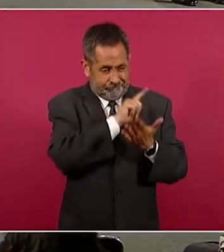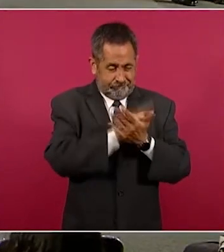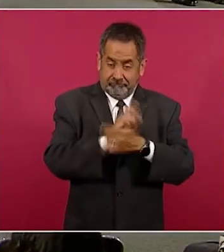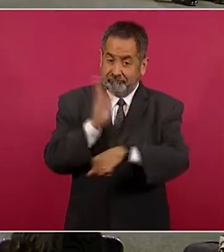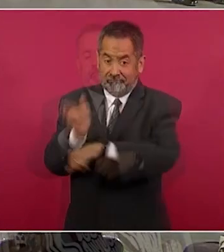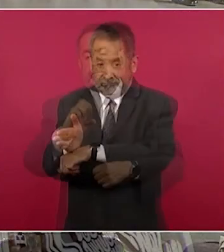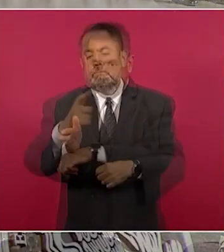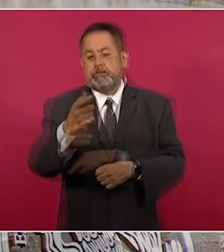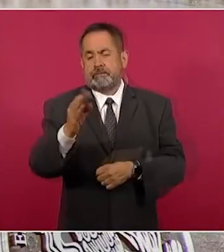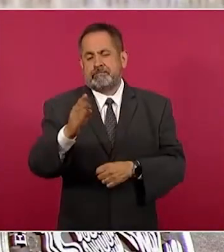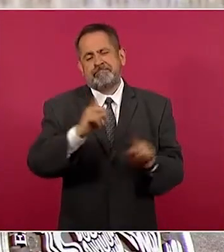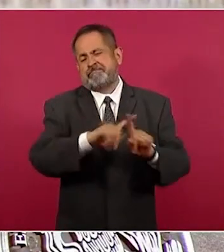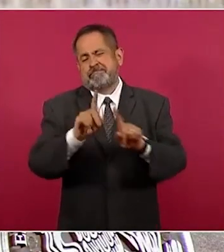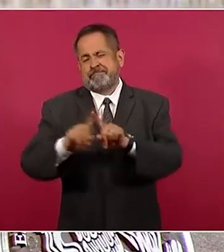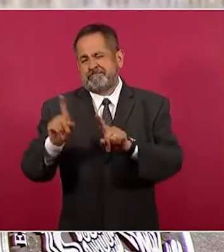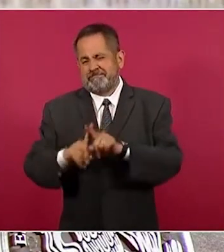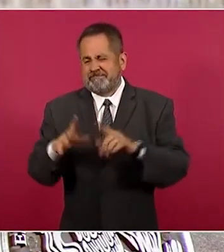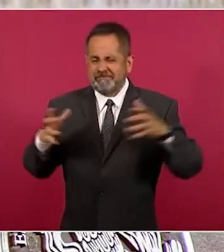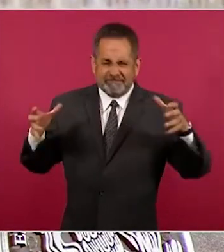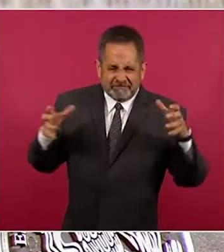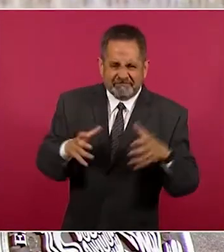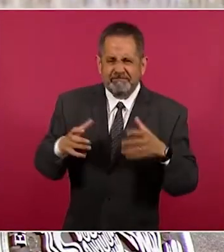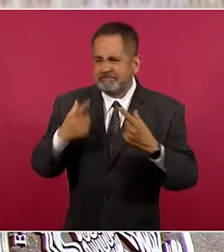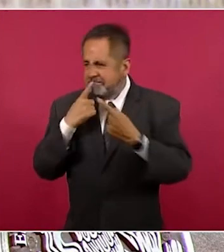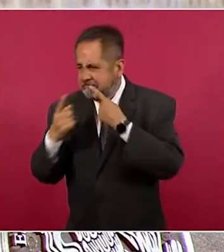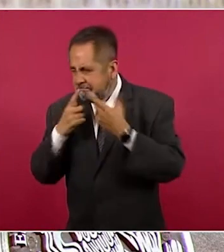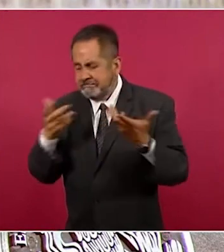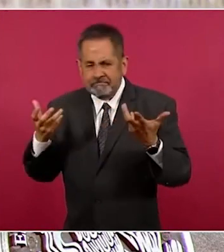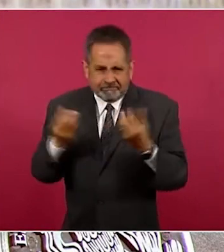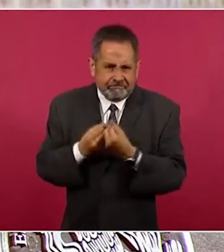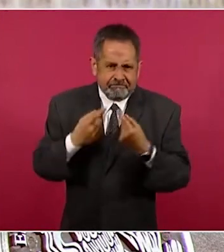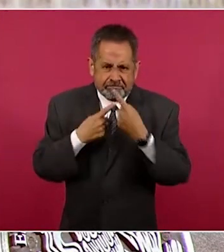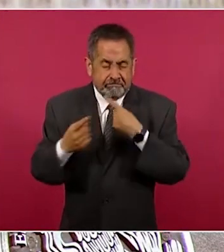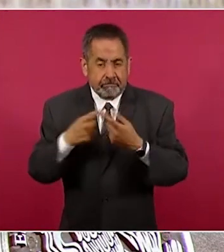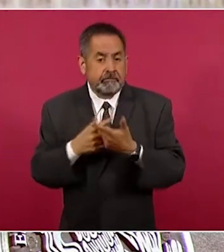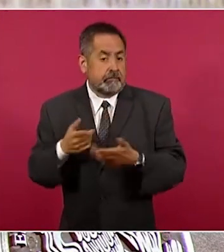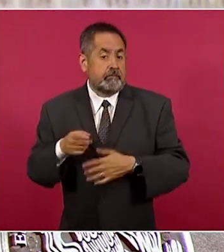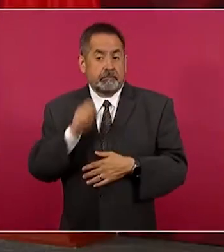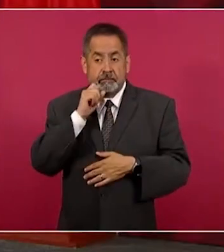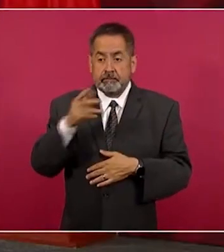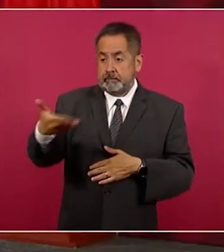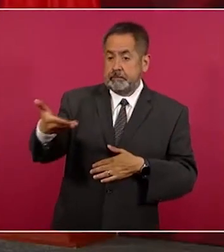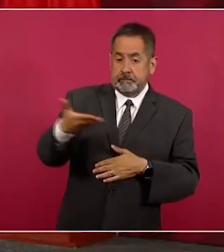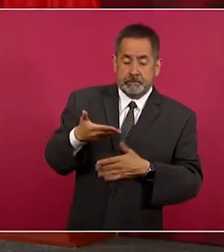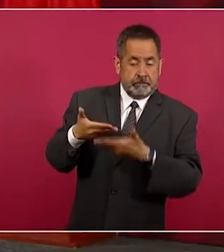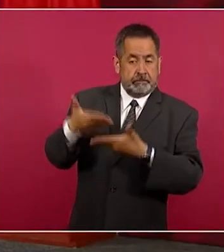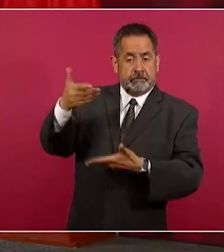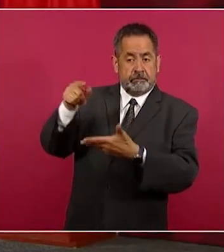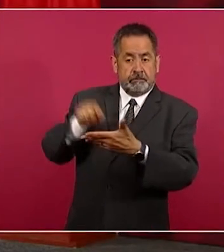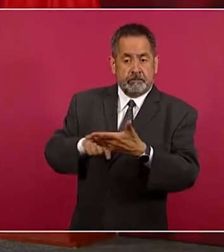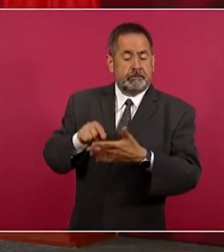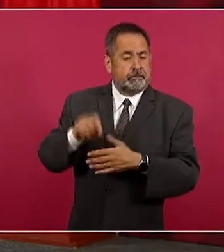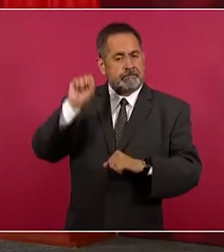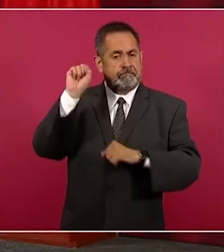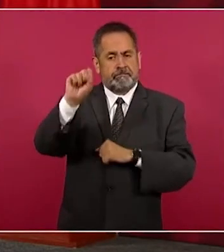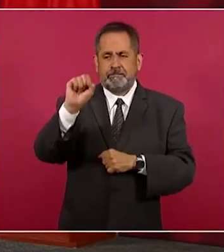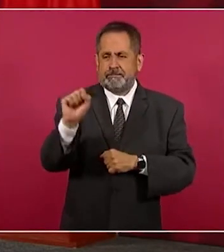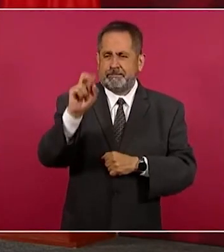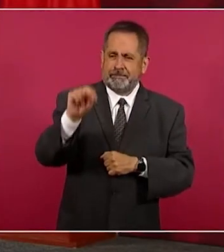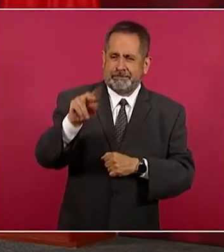van los avances. Desde luego citar aquí la negociación del Pliego Nacional de Demandas presentado por el CENTE,